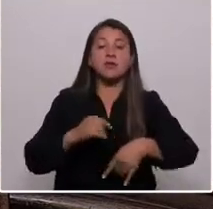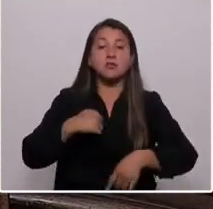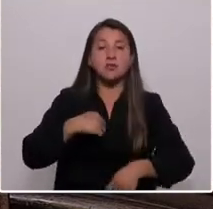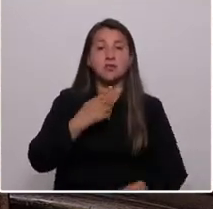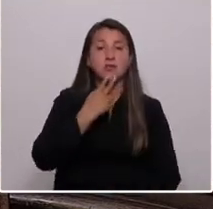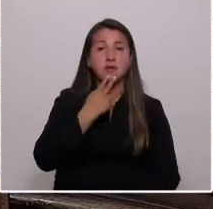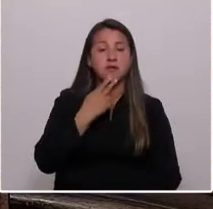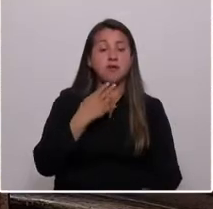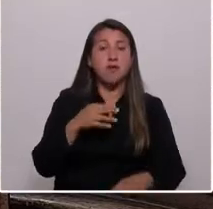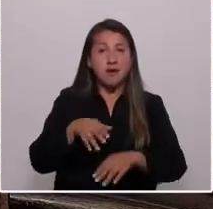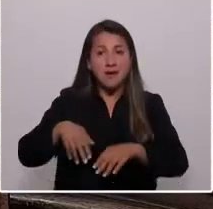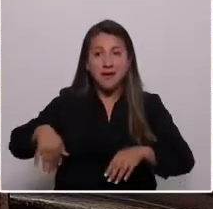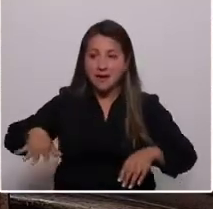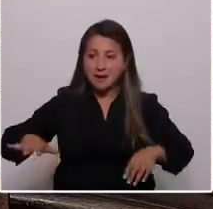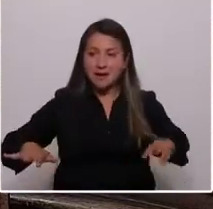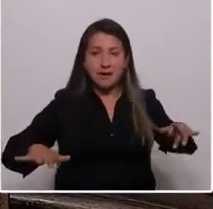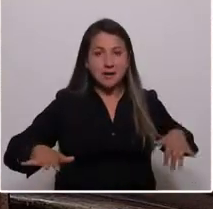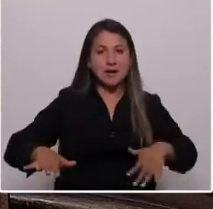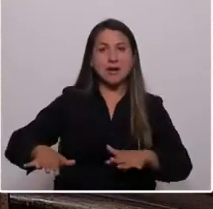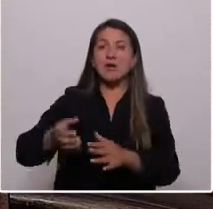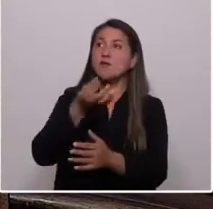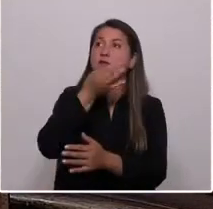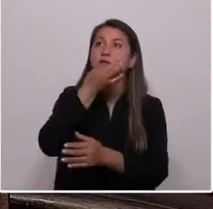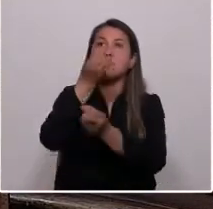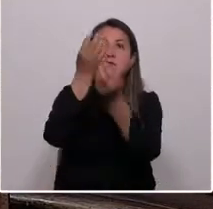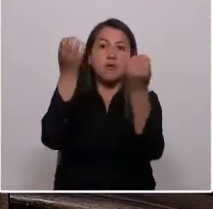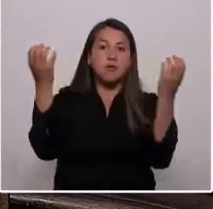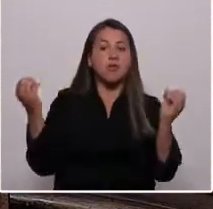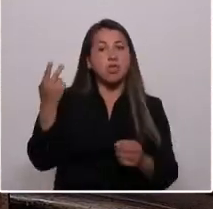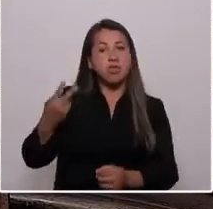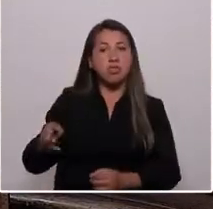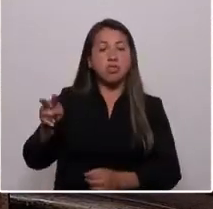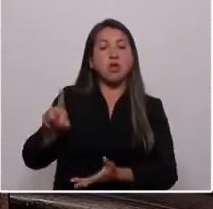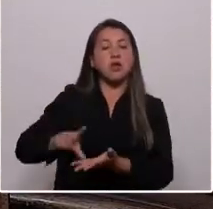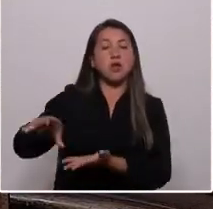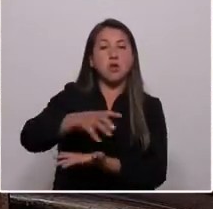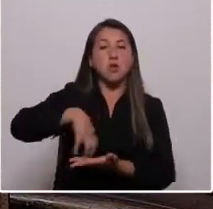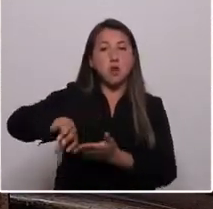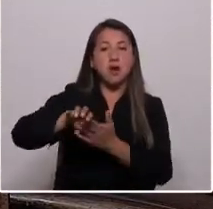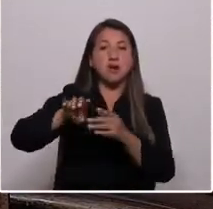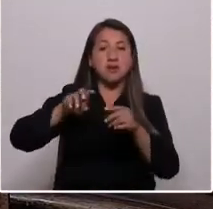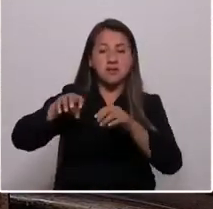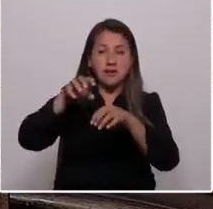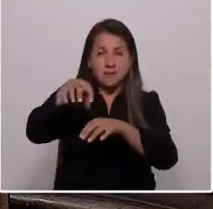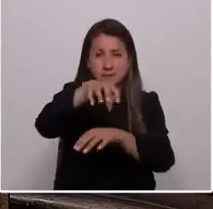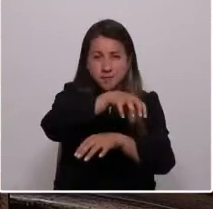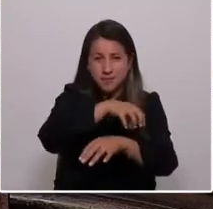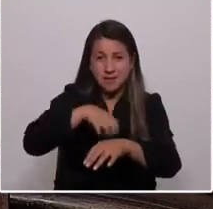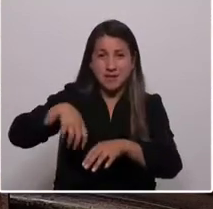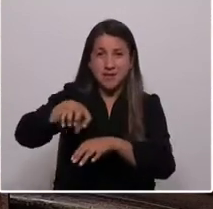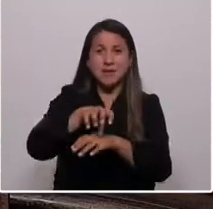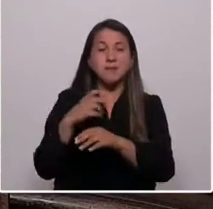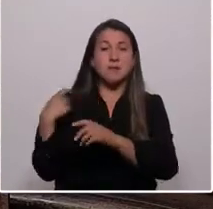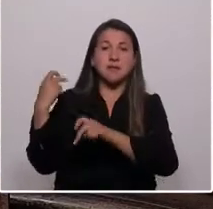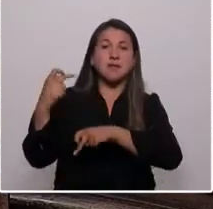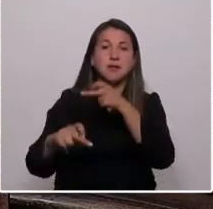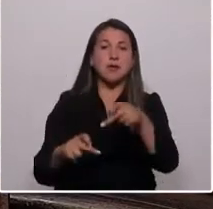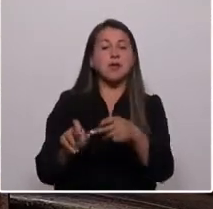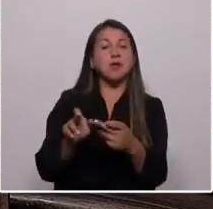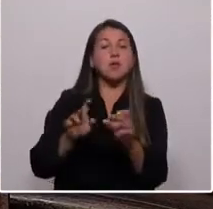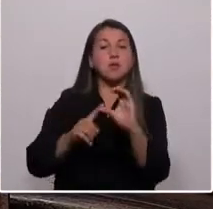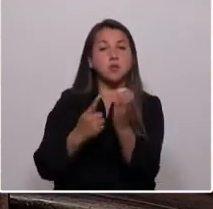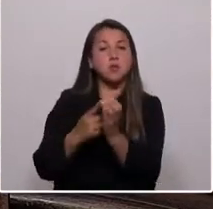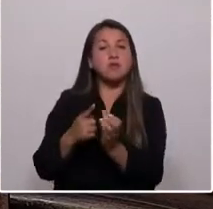vivo entre ríos, cerro y mar, entre flora y fauna nativa, en un archipiélago con mitología, patrimonio, identidad y cultura propia.